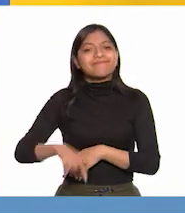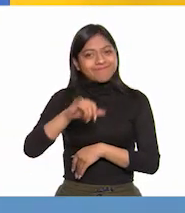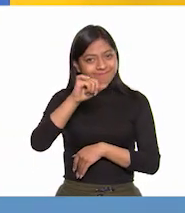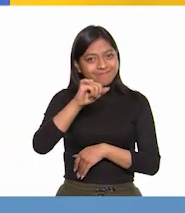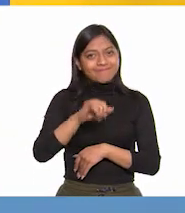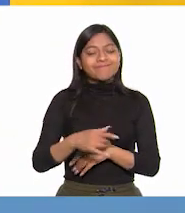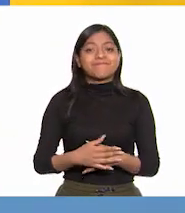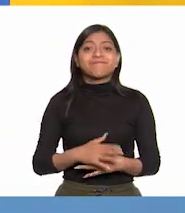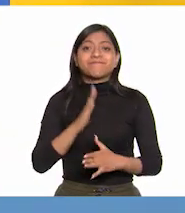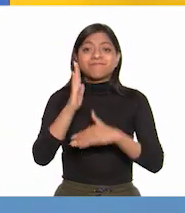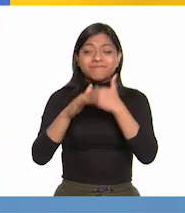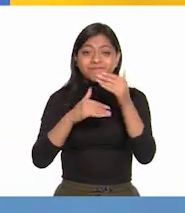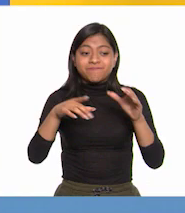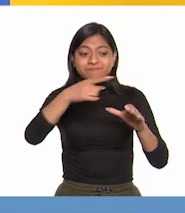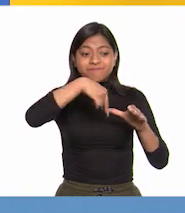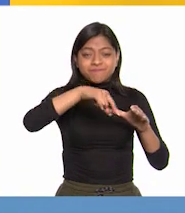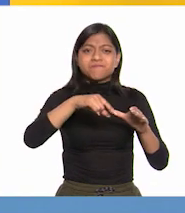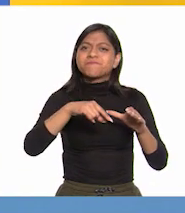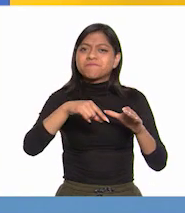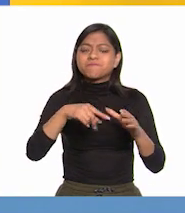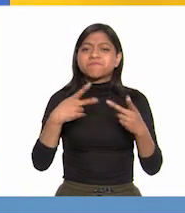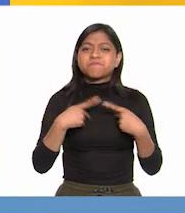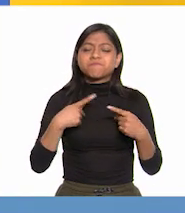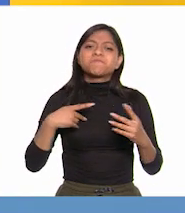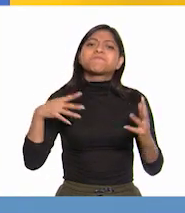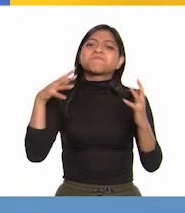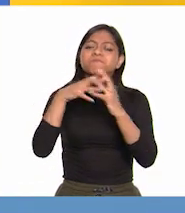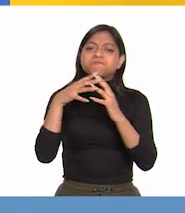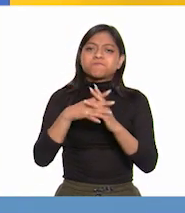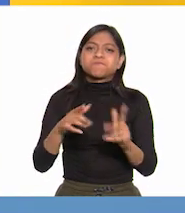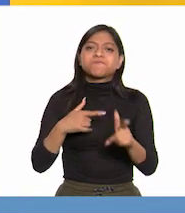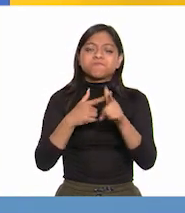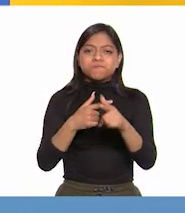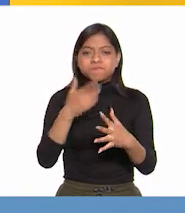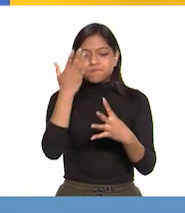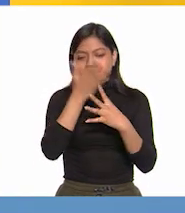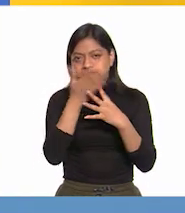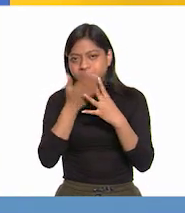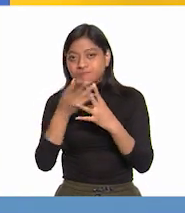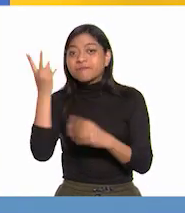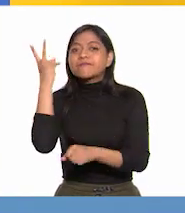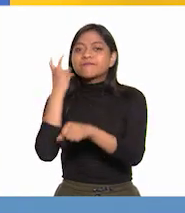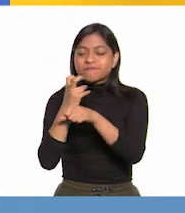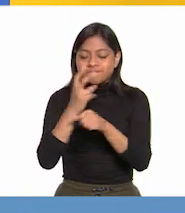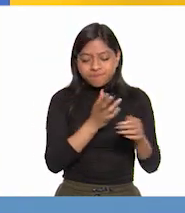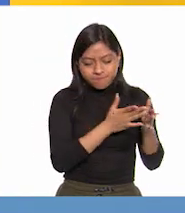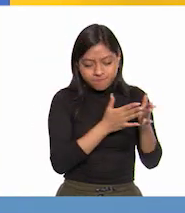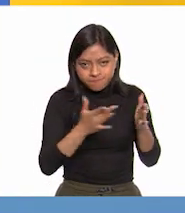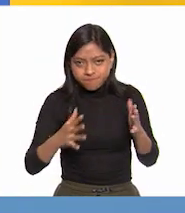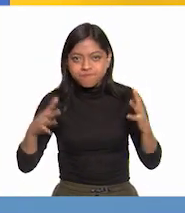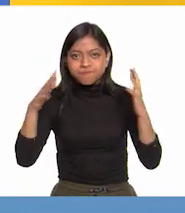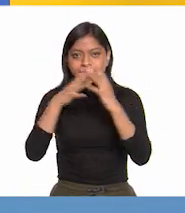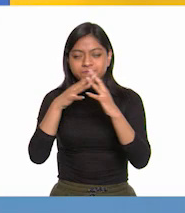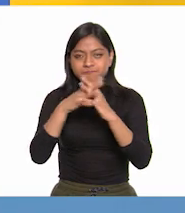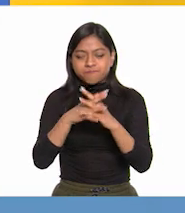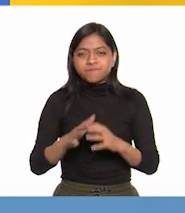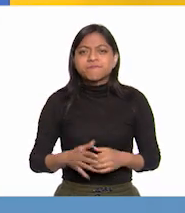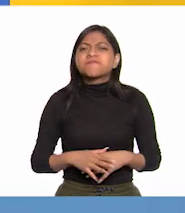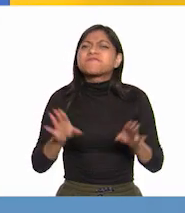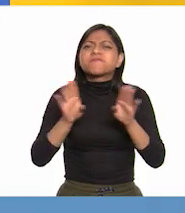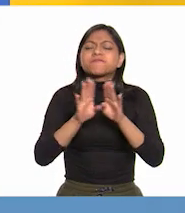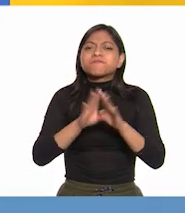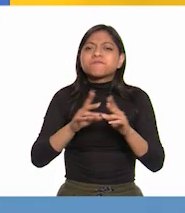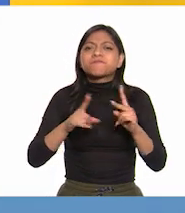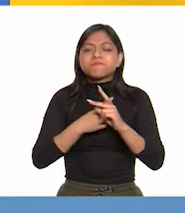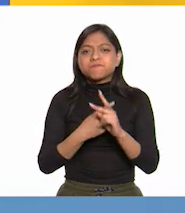la lucha continuó y así comenzó una segunda etapa de la guerra, en la que la causa del levantamiento se había